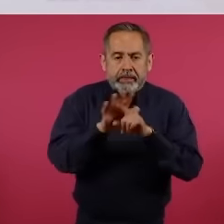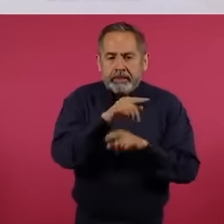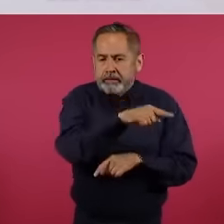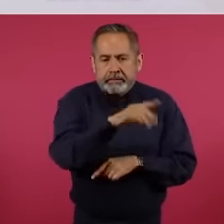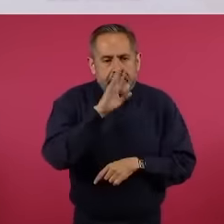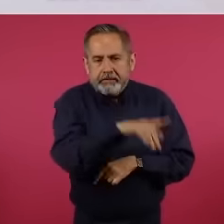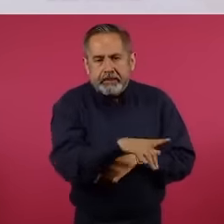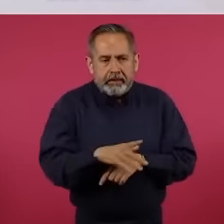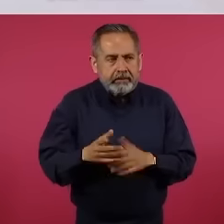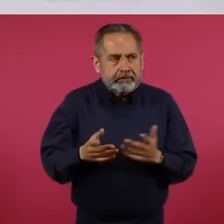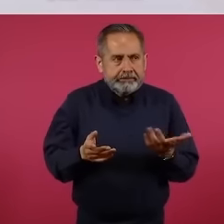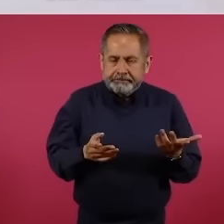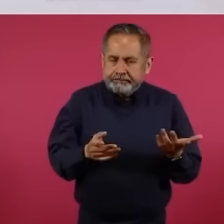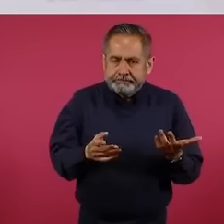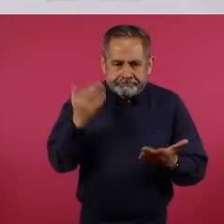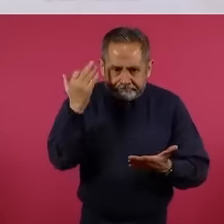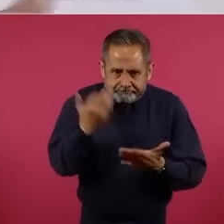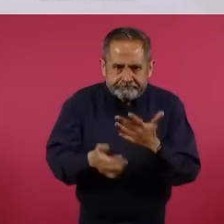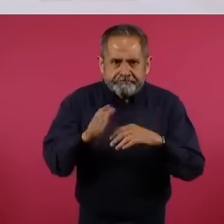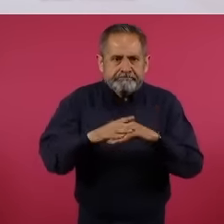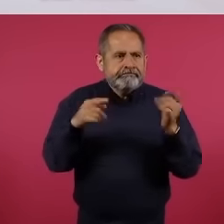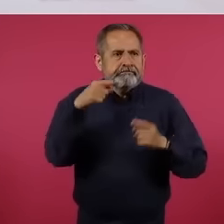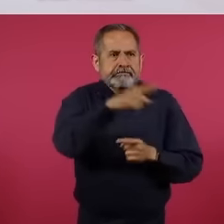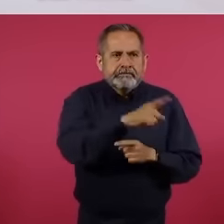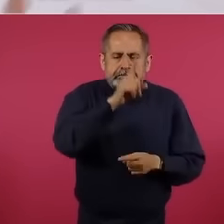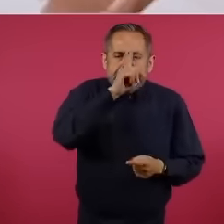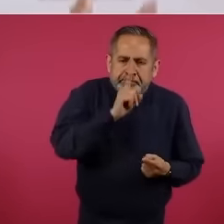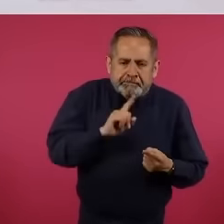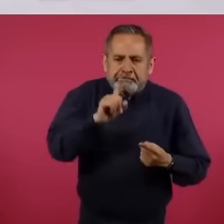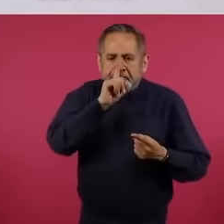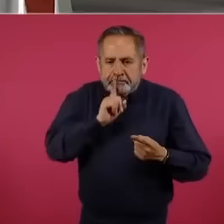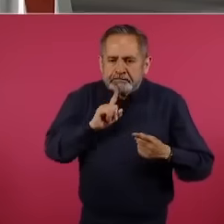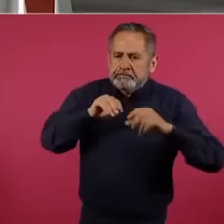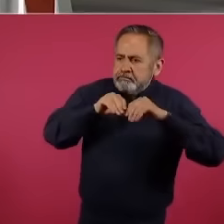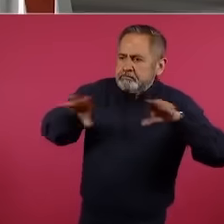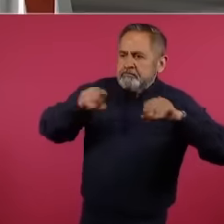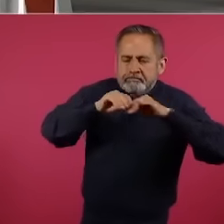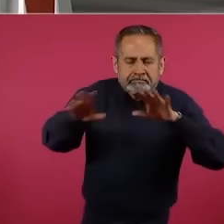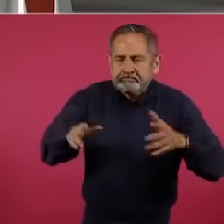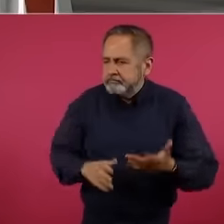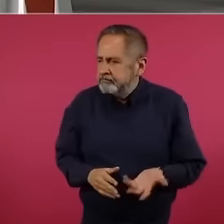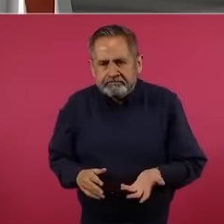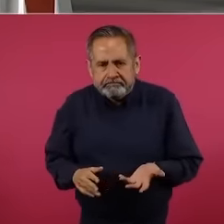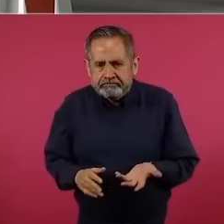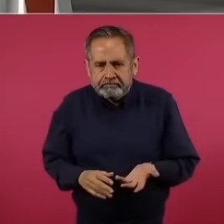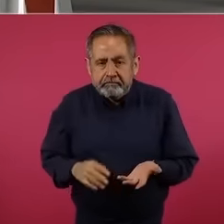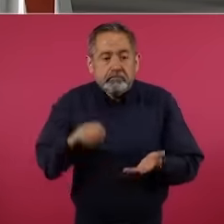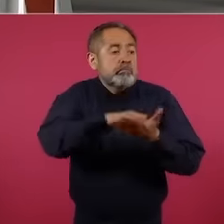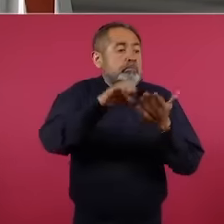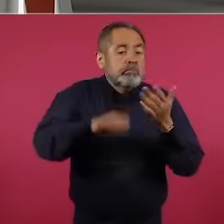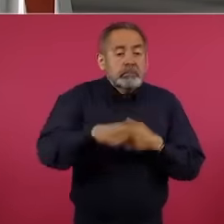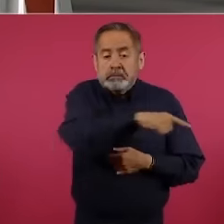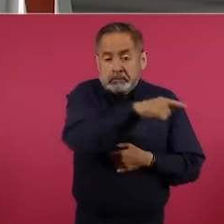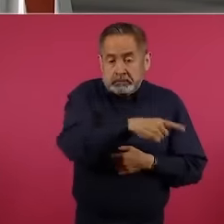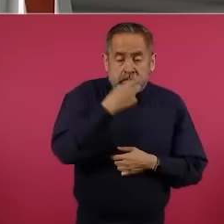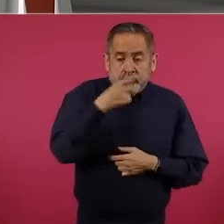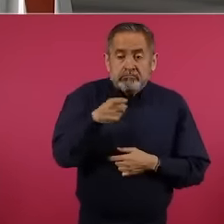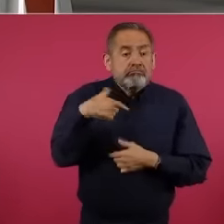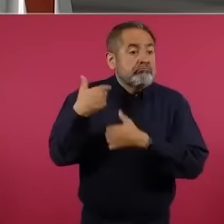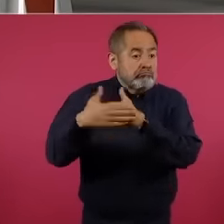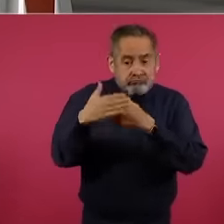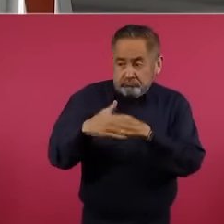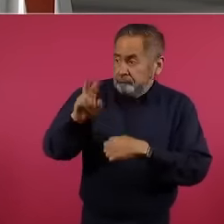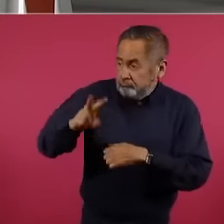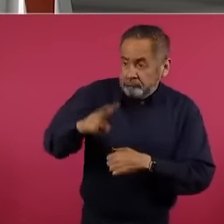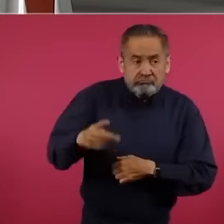caso. Se han dicho muchas mentiras, por ejemplo, el que se van a quedar sin trabajo o van a